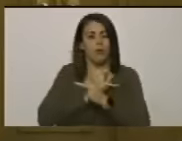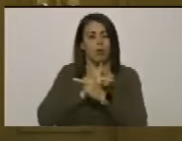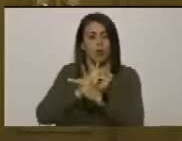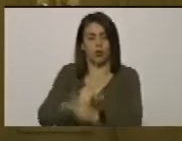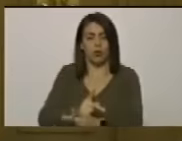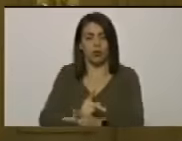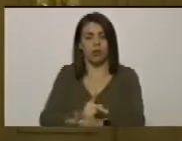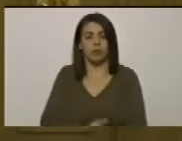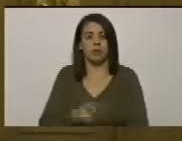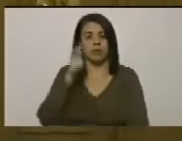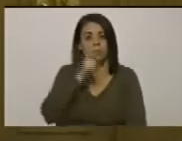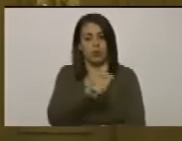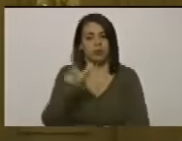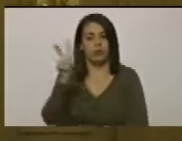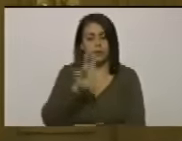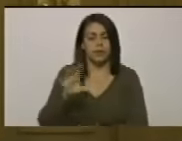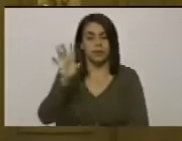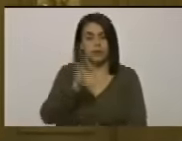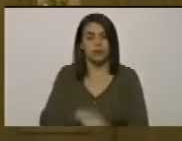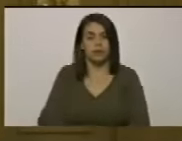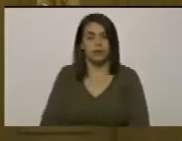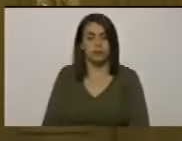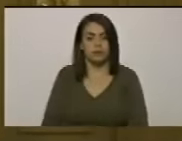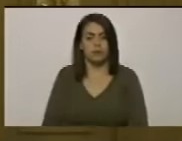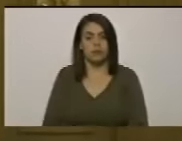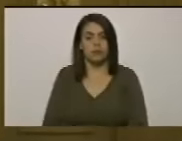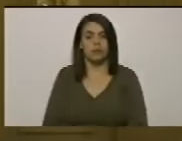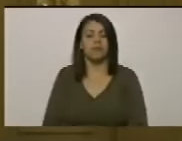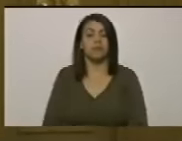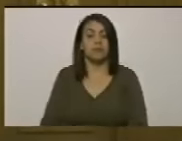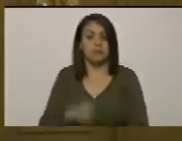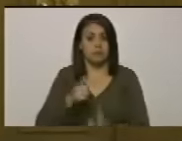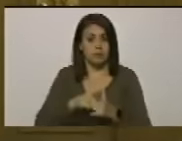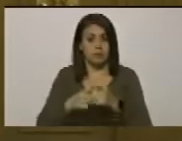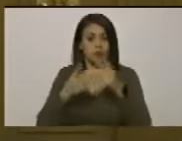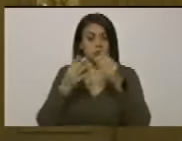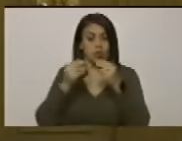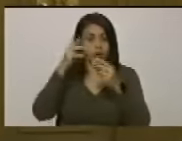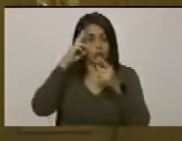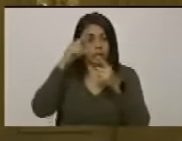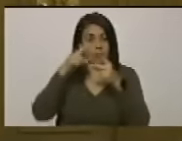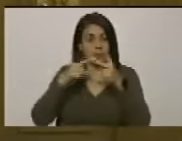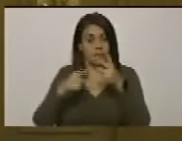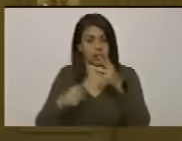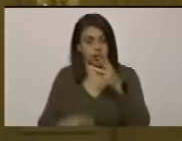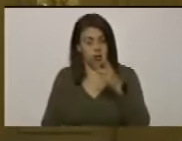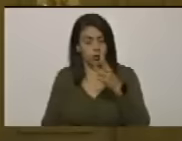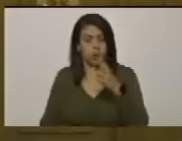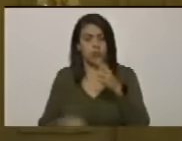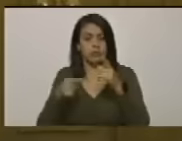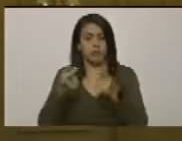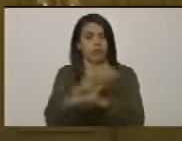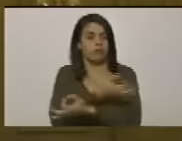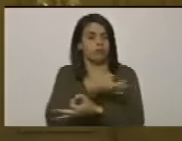del pueblo venezolano por eso y por tantas razones por ese extraordinario